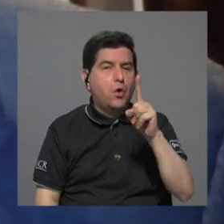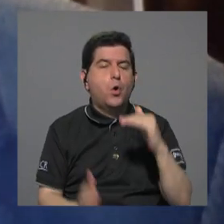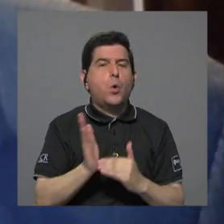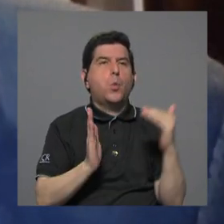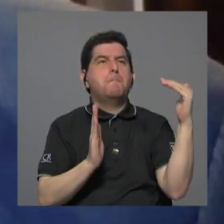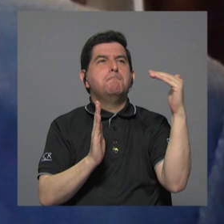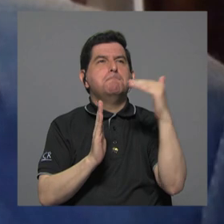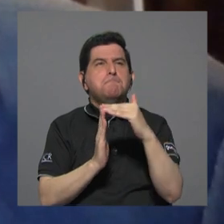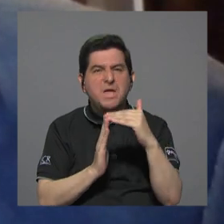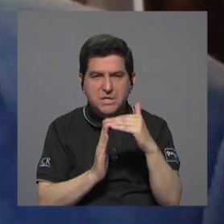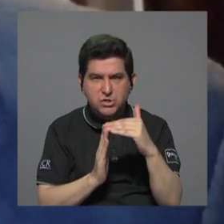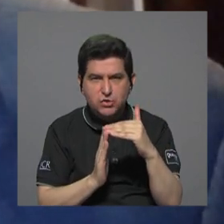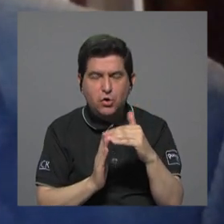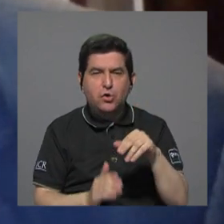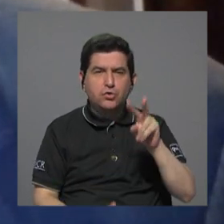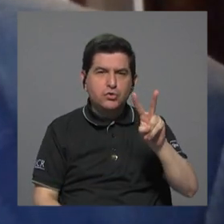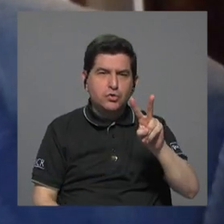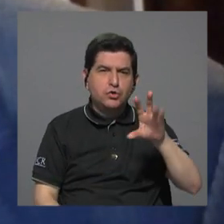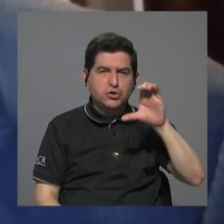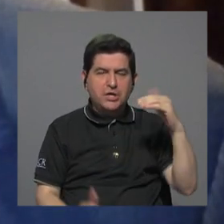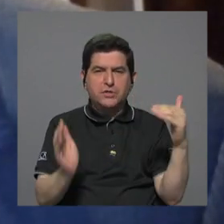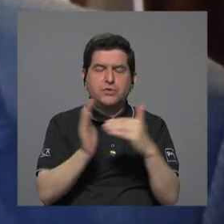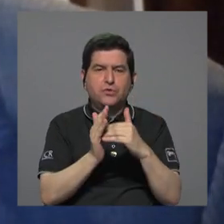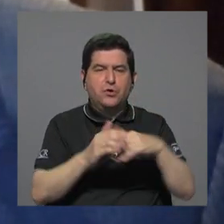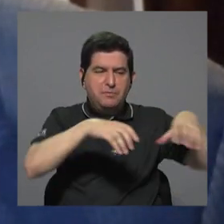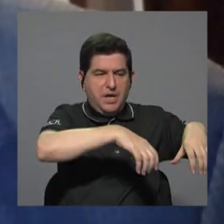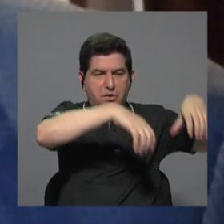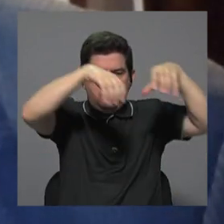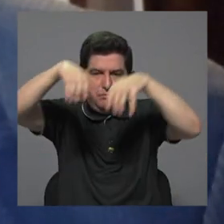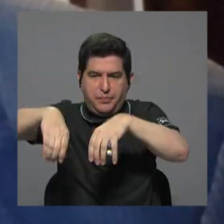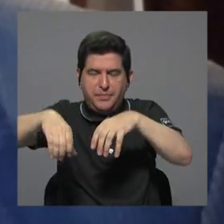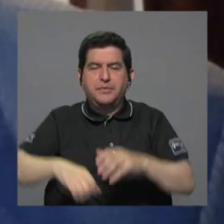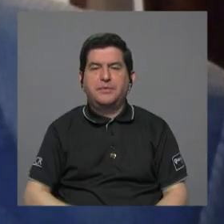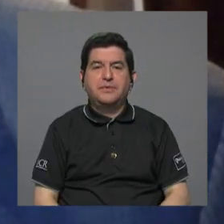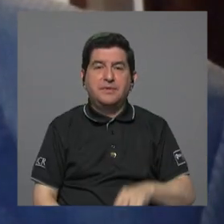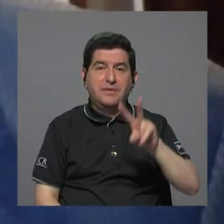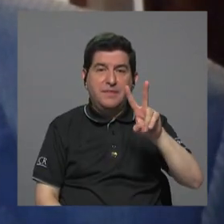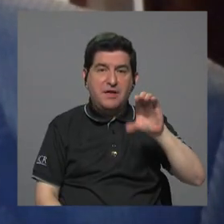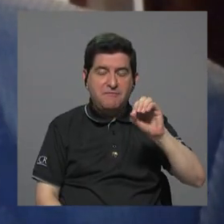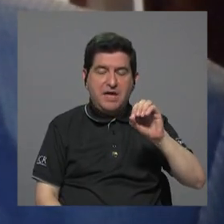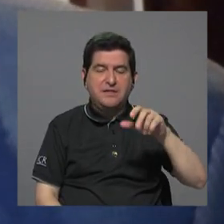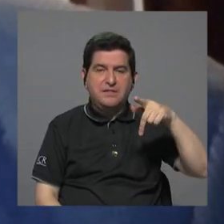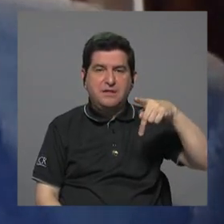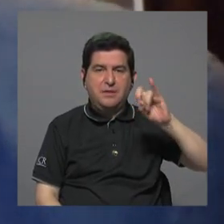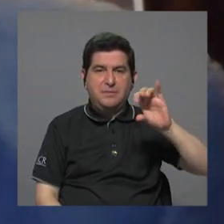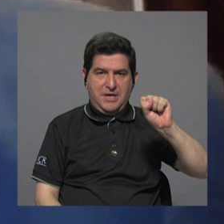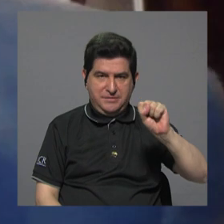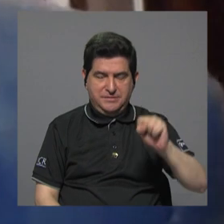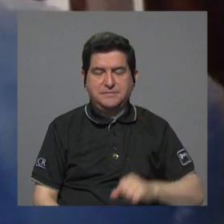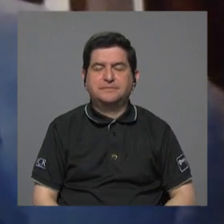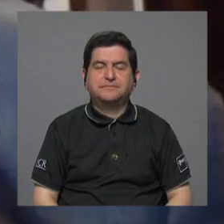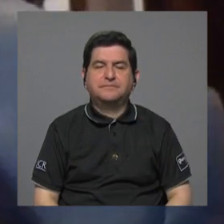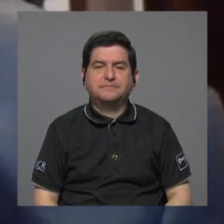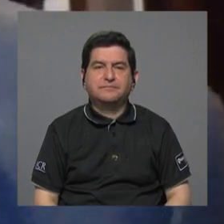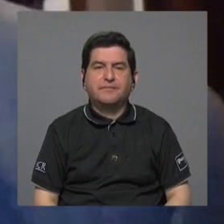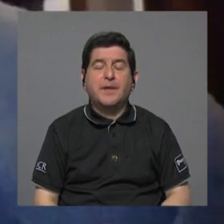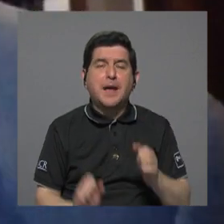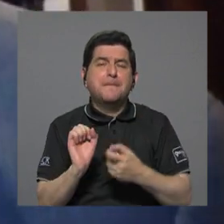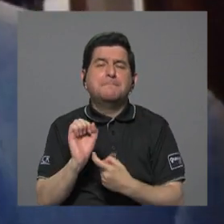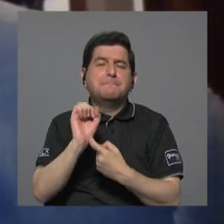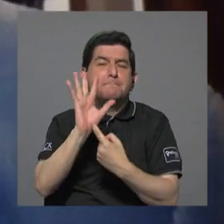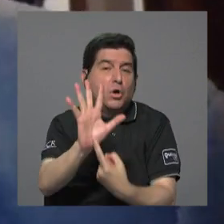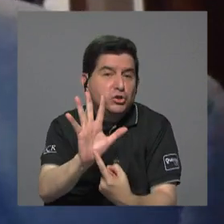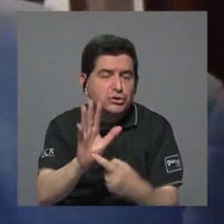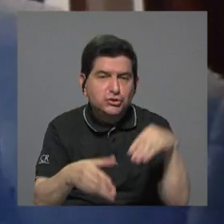millón doscientos mil unidades de contenedores de 20 pies y entonces la proyección